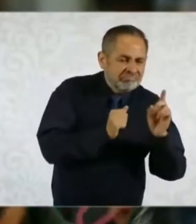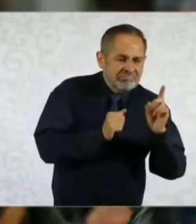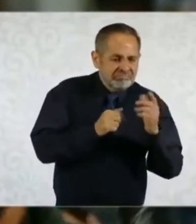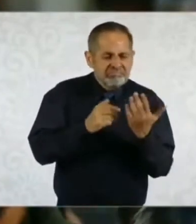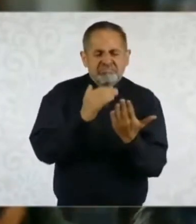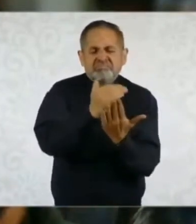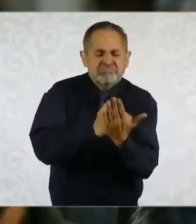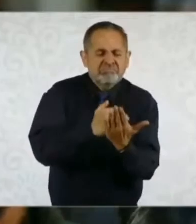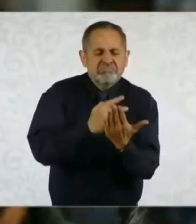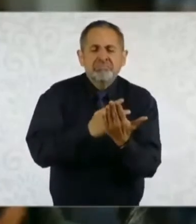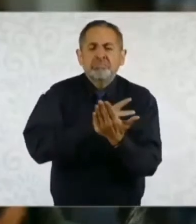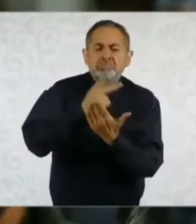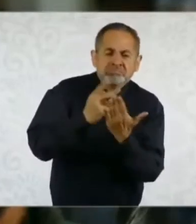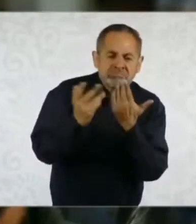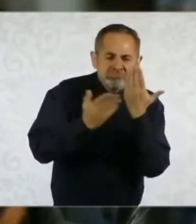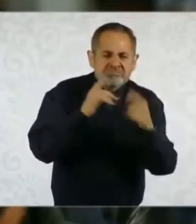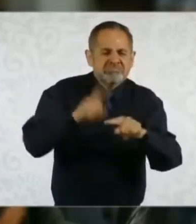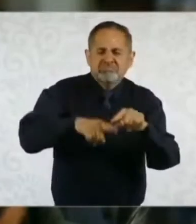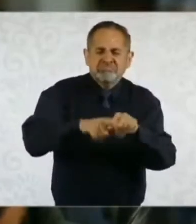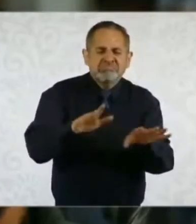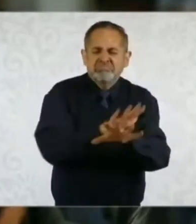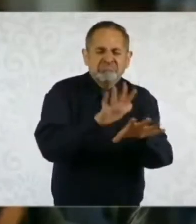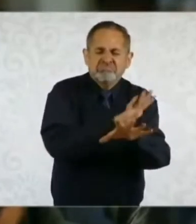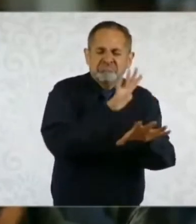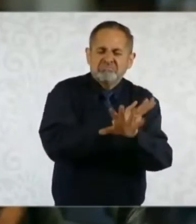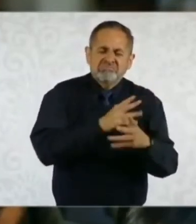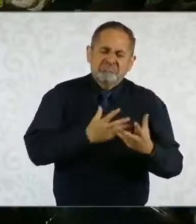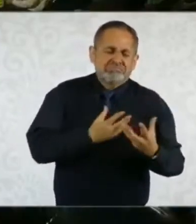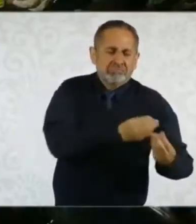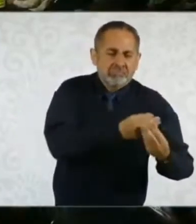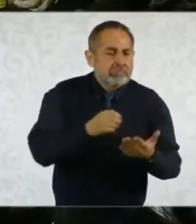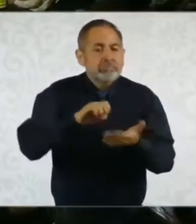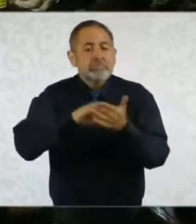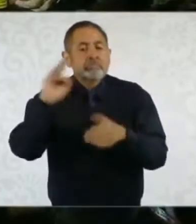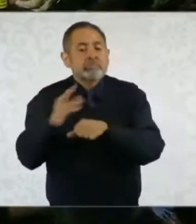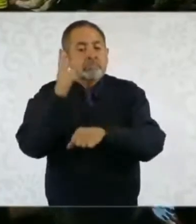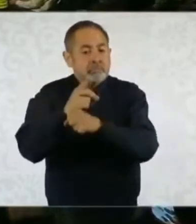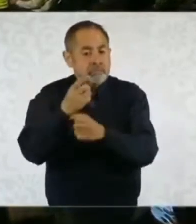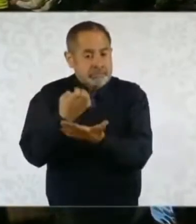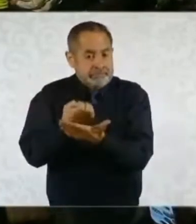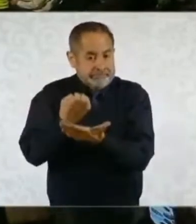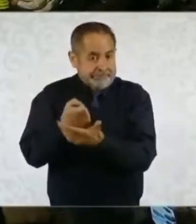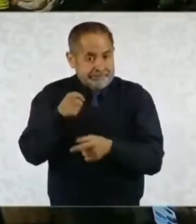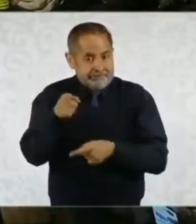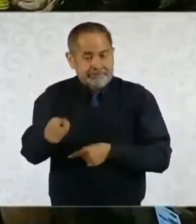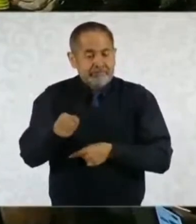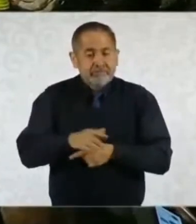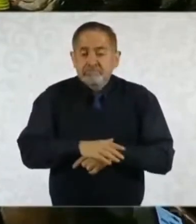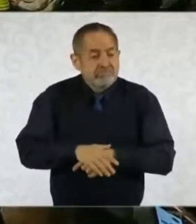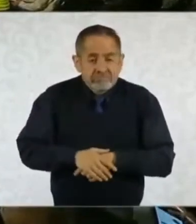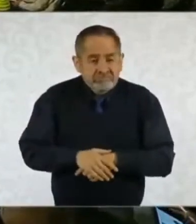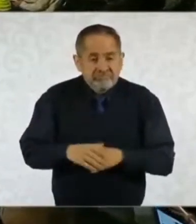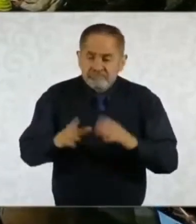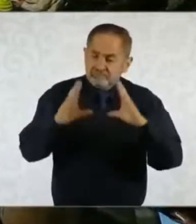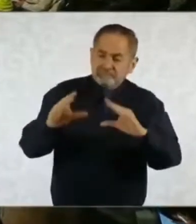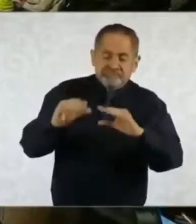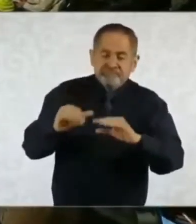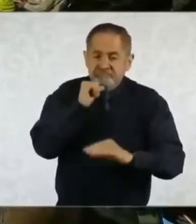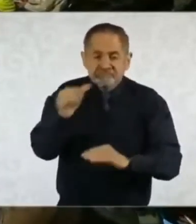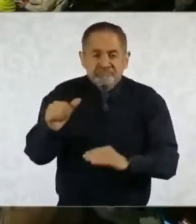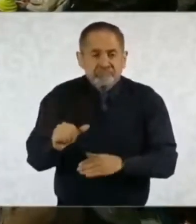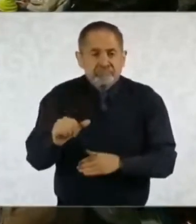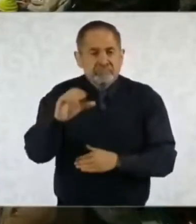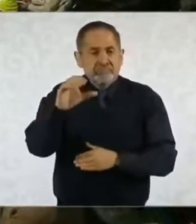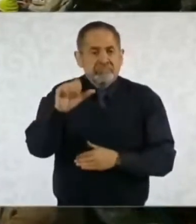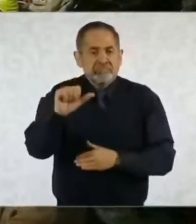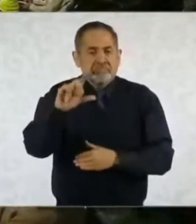los programas de estudio. Y por ejemplo, en la Facultad de Economía se dejó de hablar de Carlos